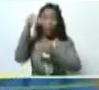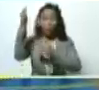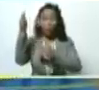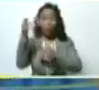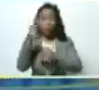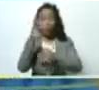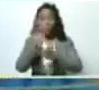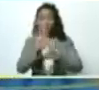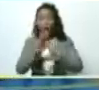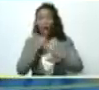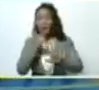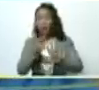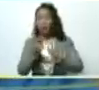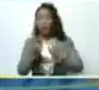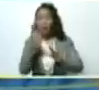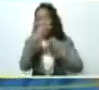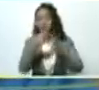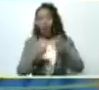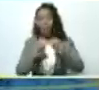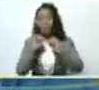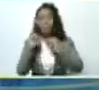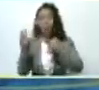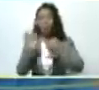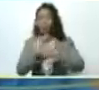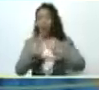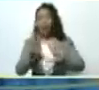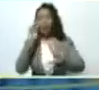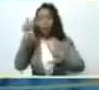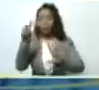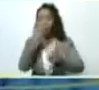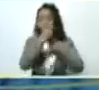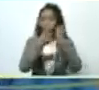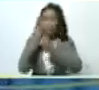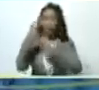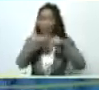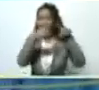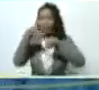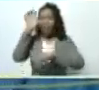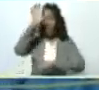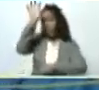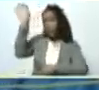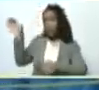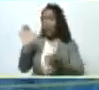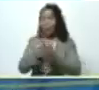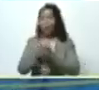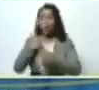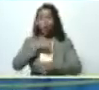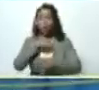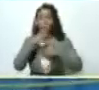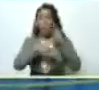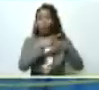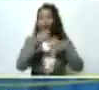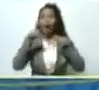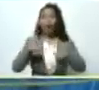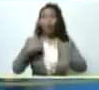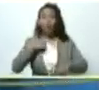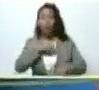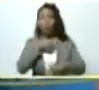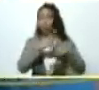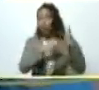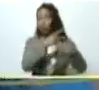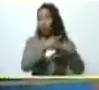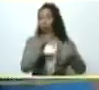en varias oportunidades y que ya hemos tenido visita de distintos países amigos para no solo producir aquí con nuestros productores